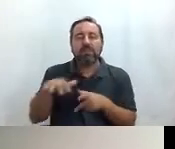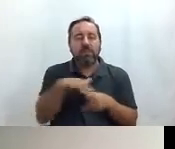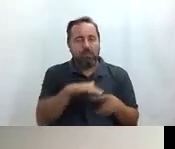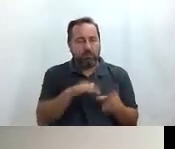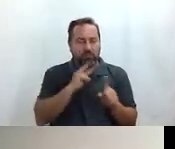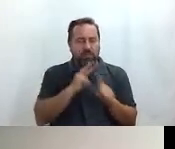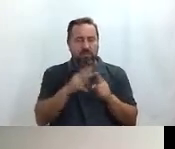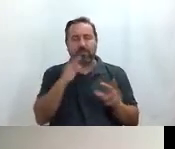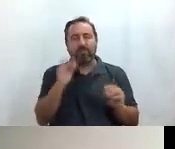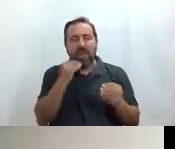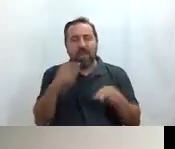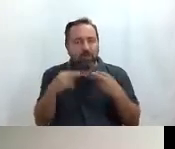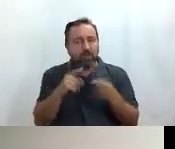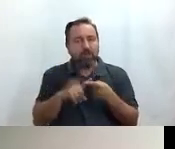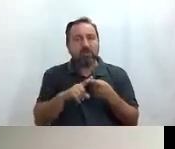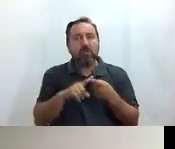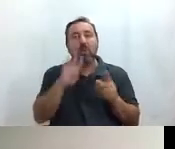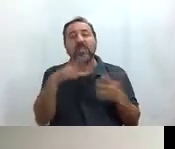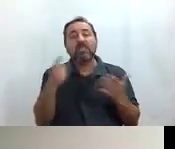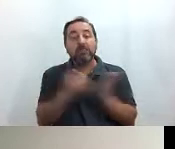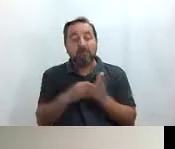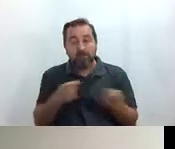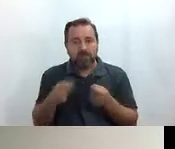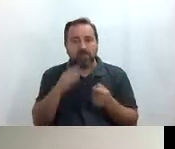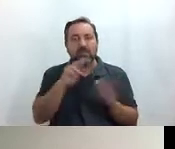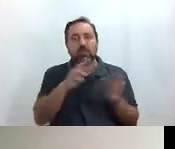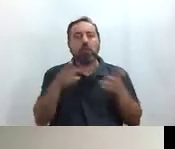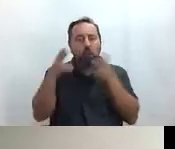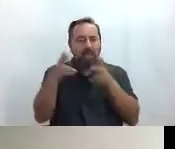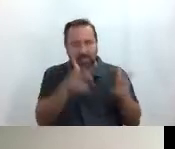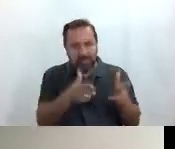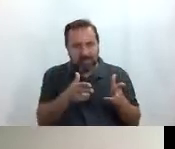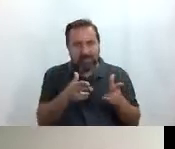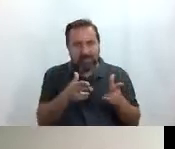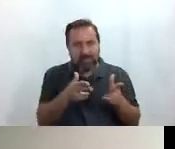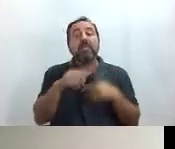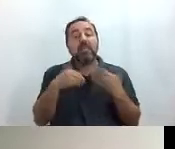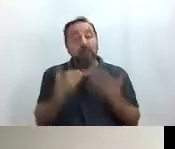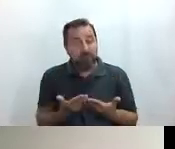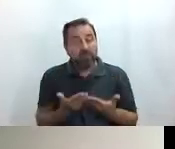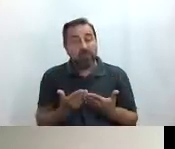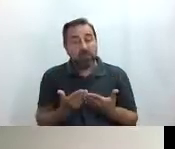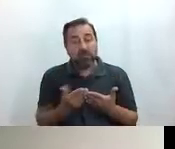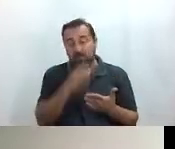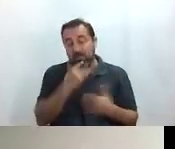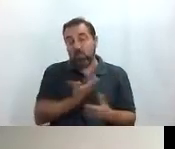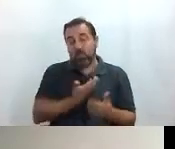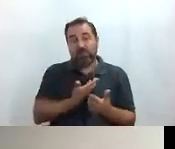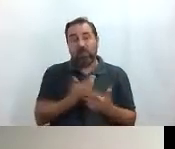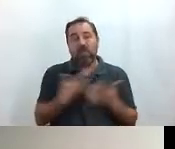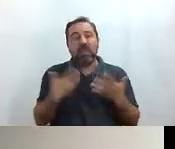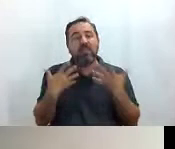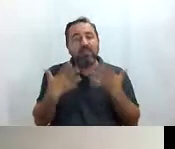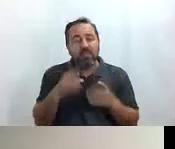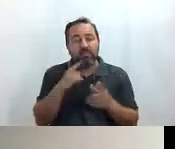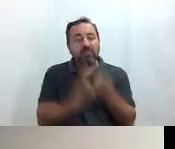la cifra de 46.000 comercios, 787 hoteles y, además, pues por parte del Ayuntamiento de Madrid tenemos 10